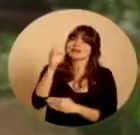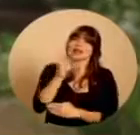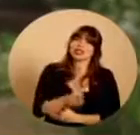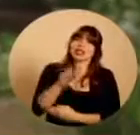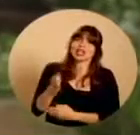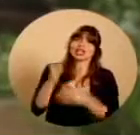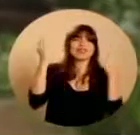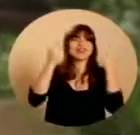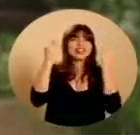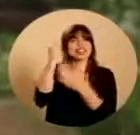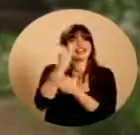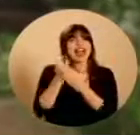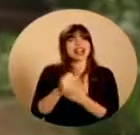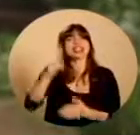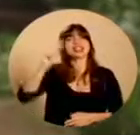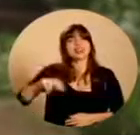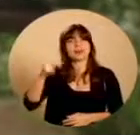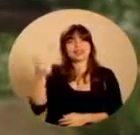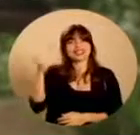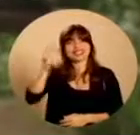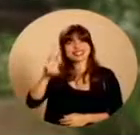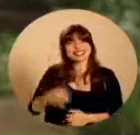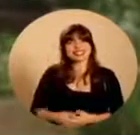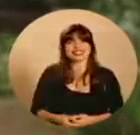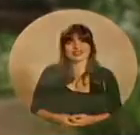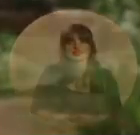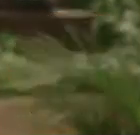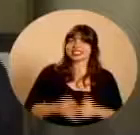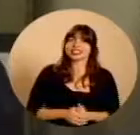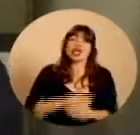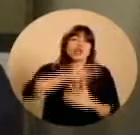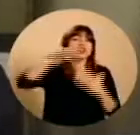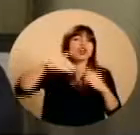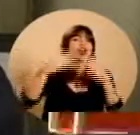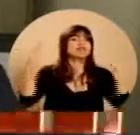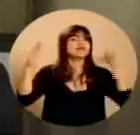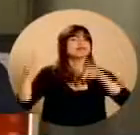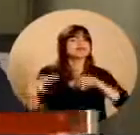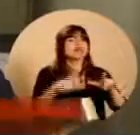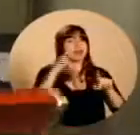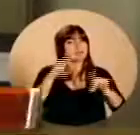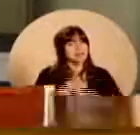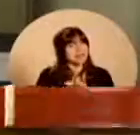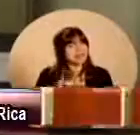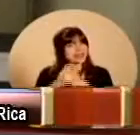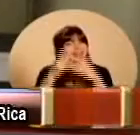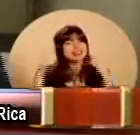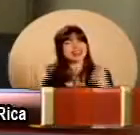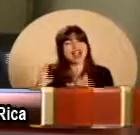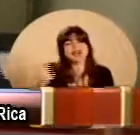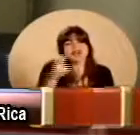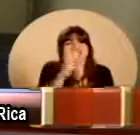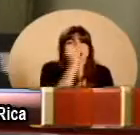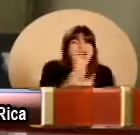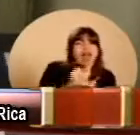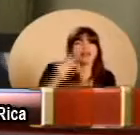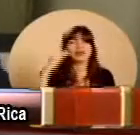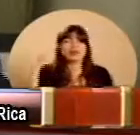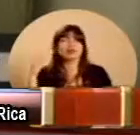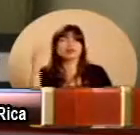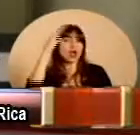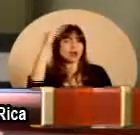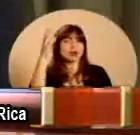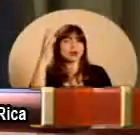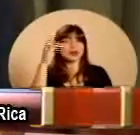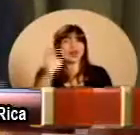esperamos en la zona sur, en el Festival de las Artes 2016. Todo está listo para iniciar este gran viaje lleno de arte, música